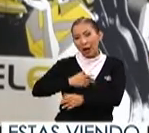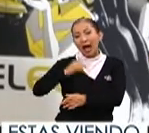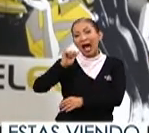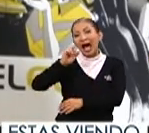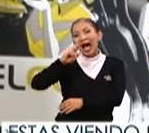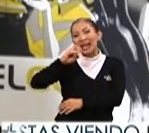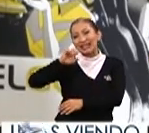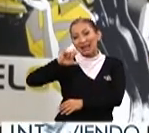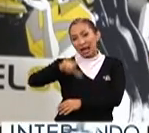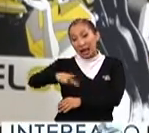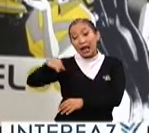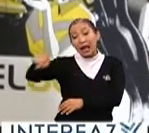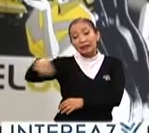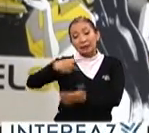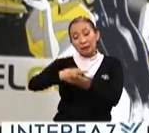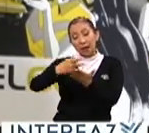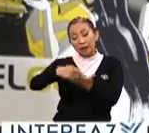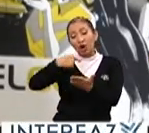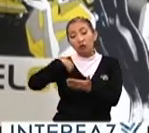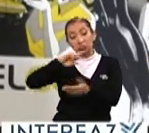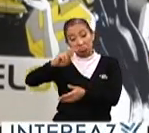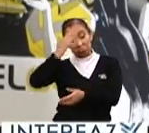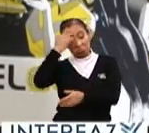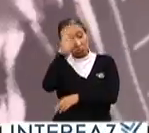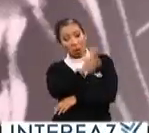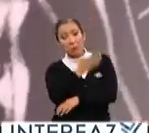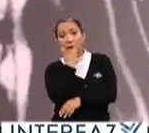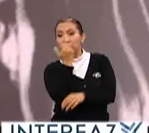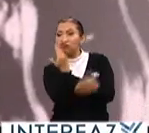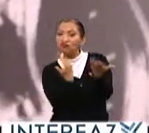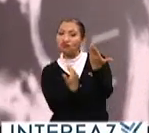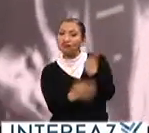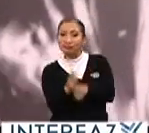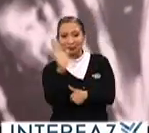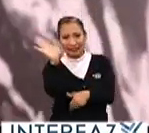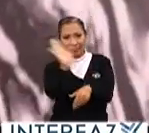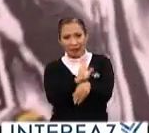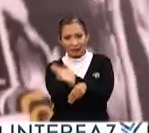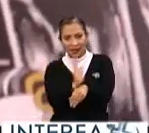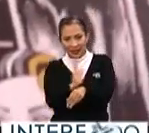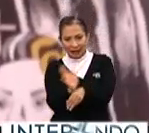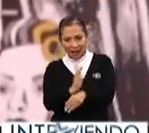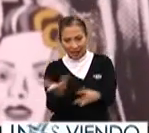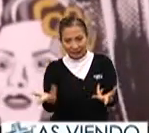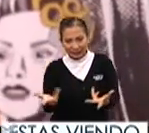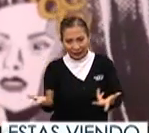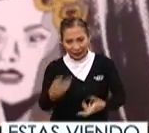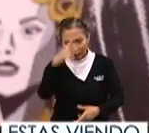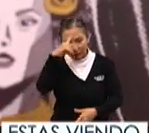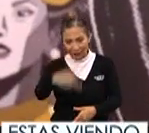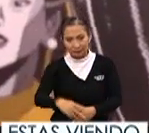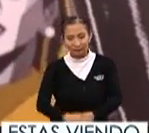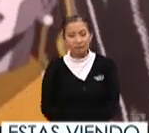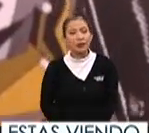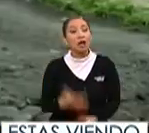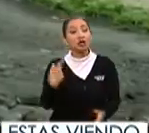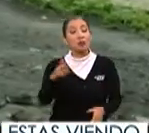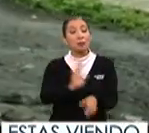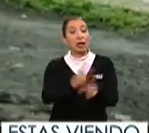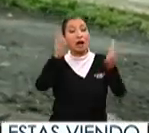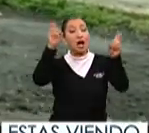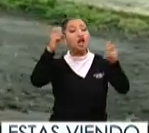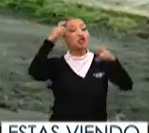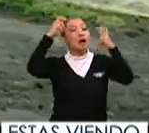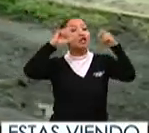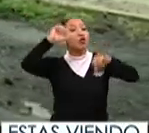los Premios Ariel, estatuilla con la que se reconoce a lo más destacado de la producción cinematográfica nacional. Por su película,